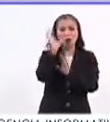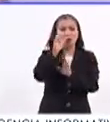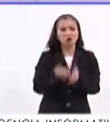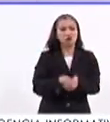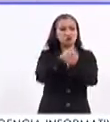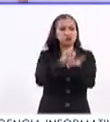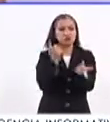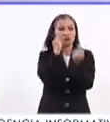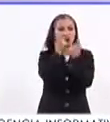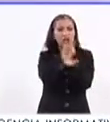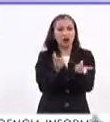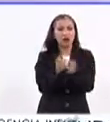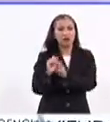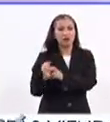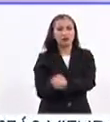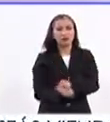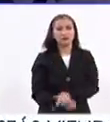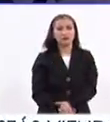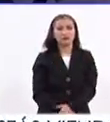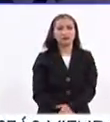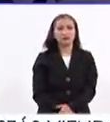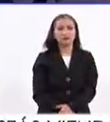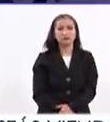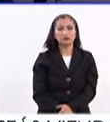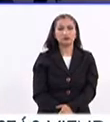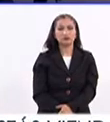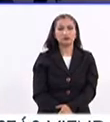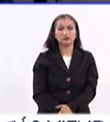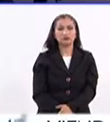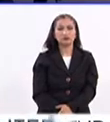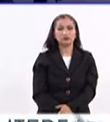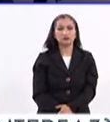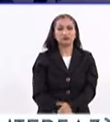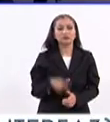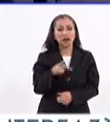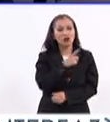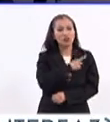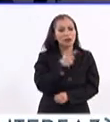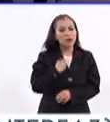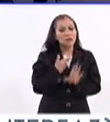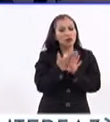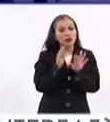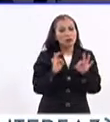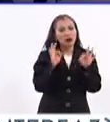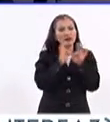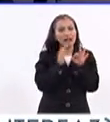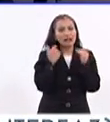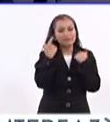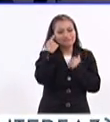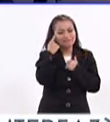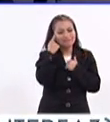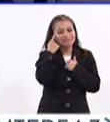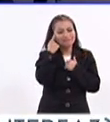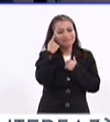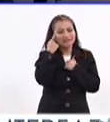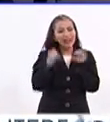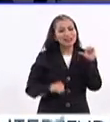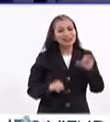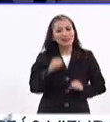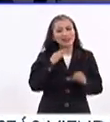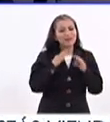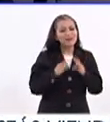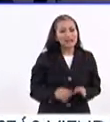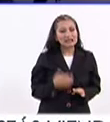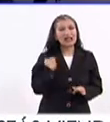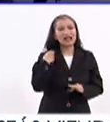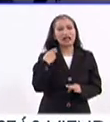o de voleibol, o lo que sea, de béisbol, como, no obstante, tiene que ser muy importante que entienda que la actividad física,